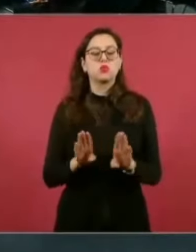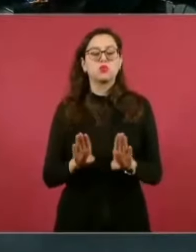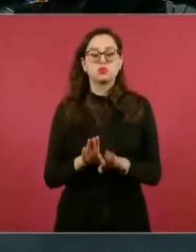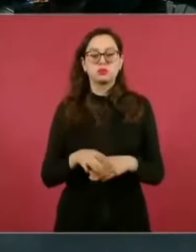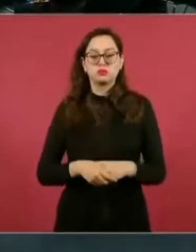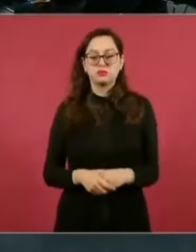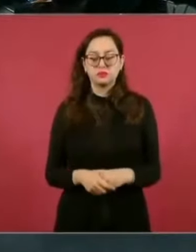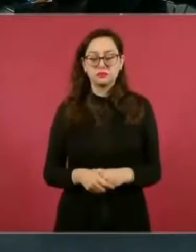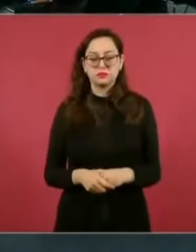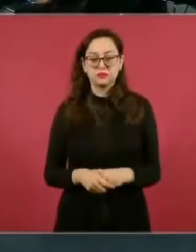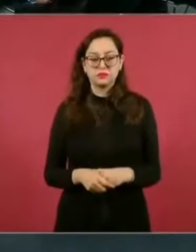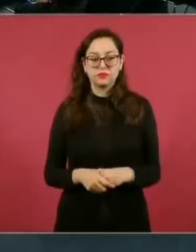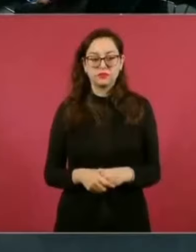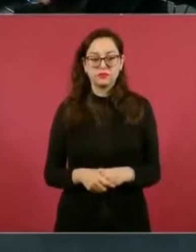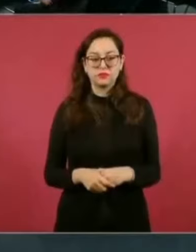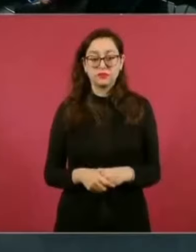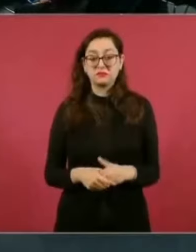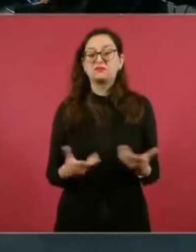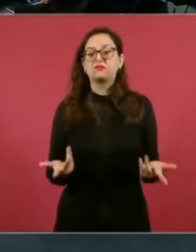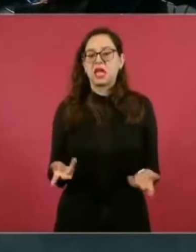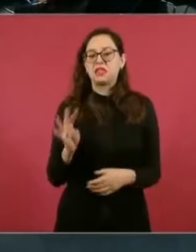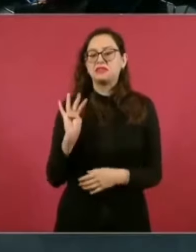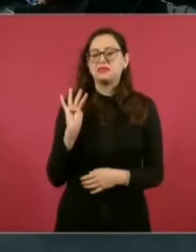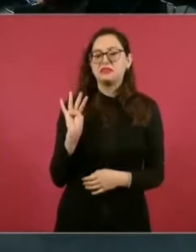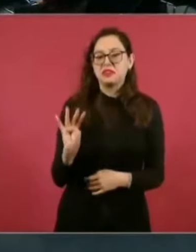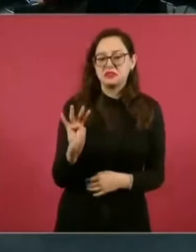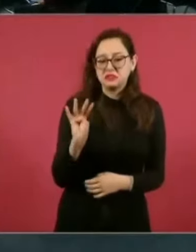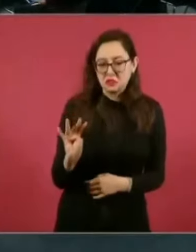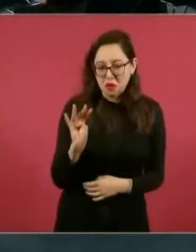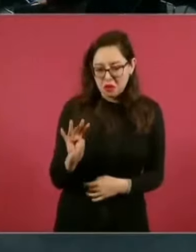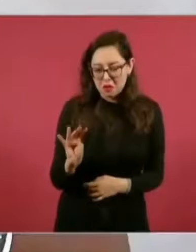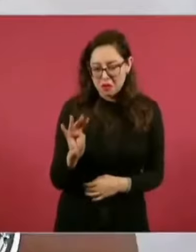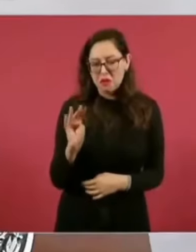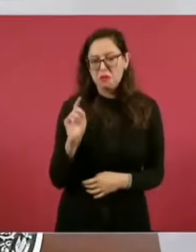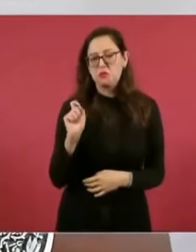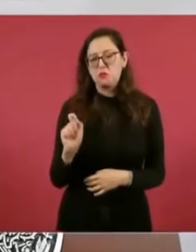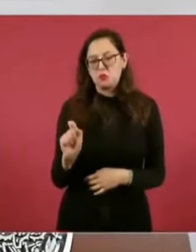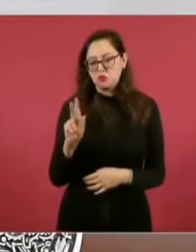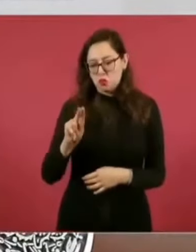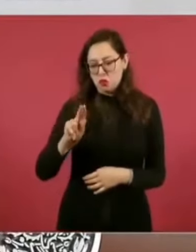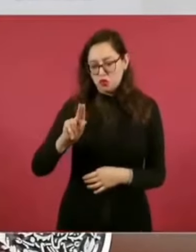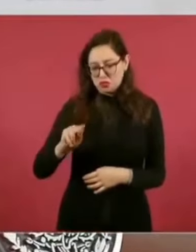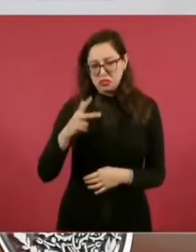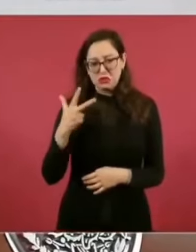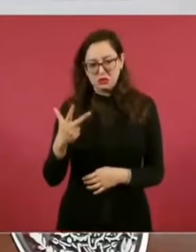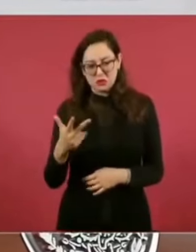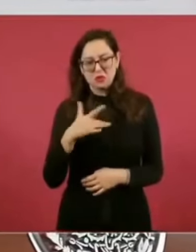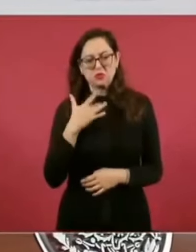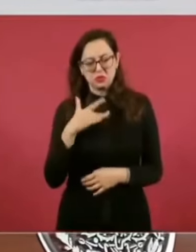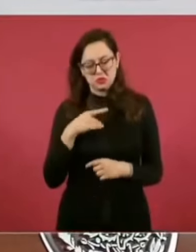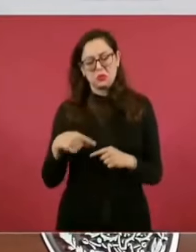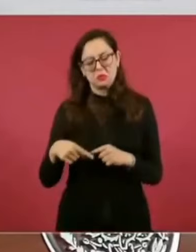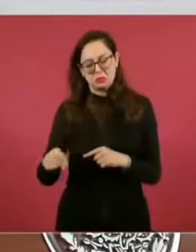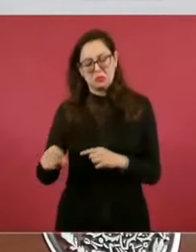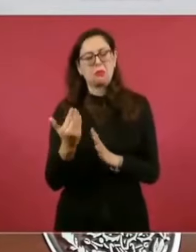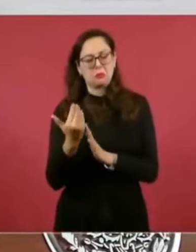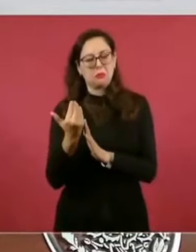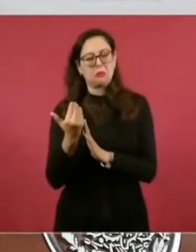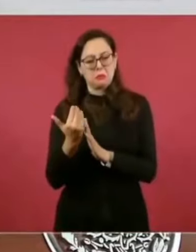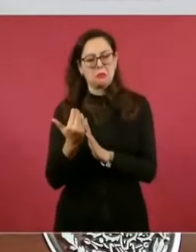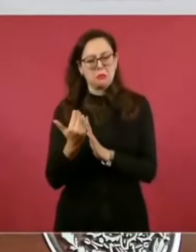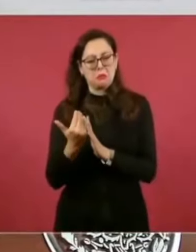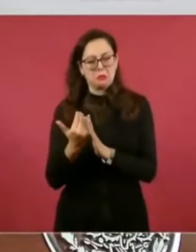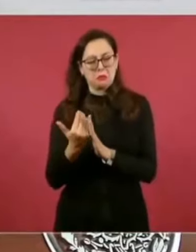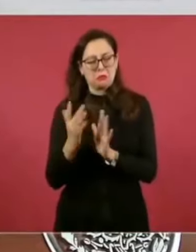Calculamos… 19, 88. 19, 88, entonces va a quedar abajo, eso es lo que yo